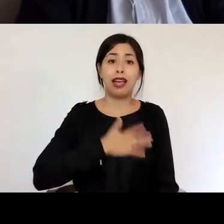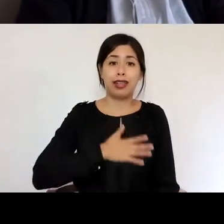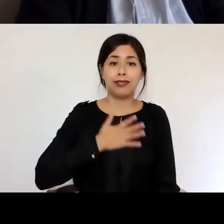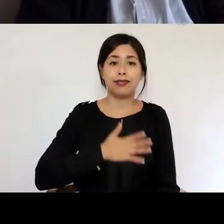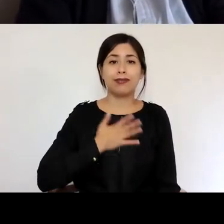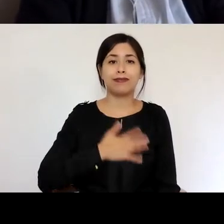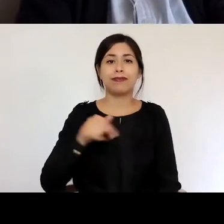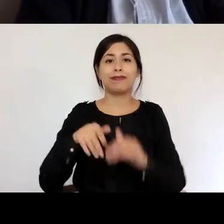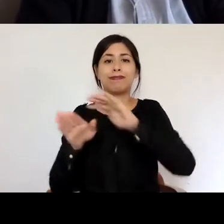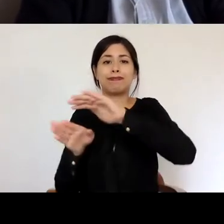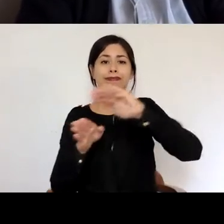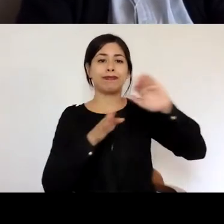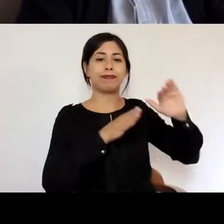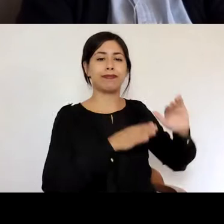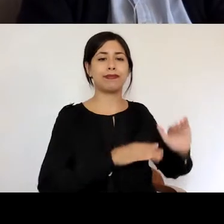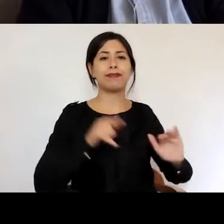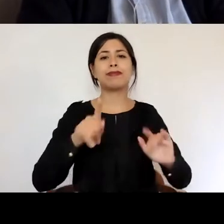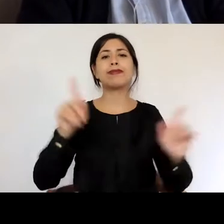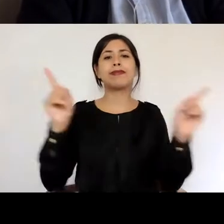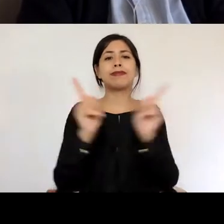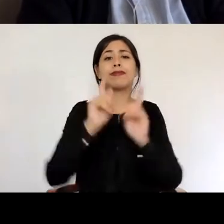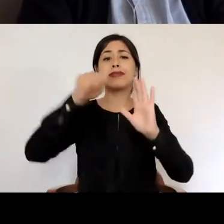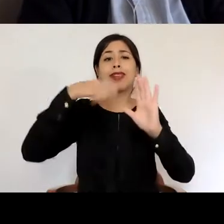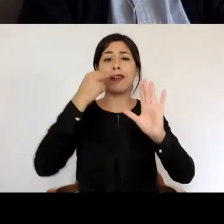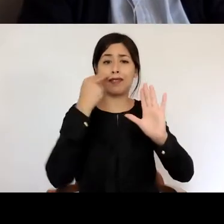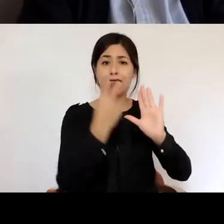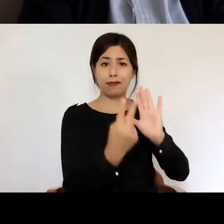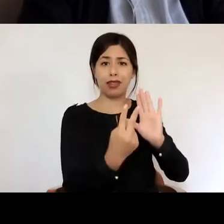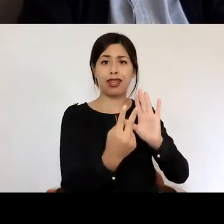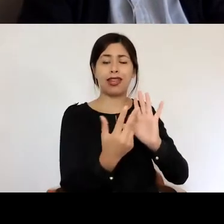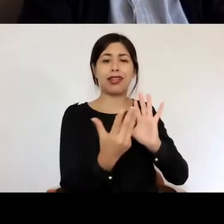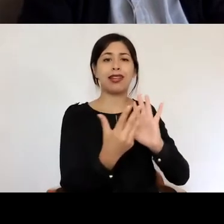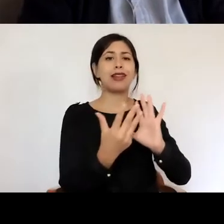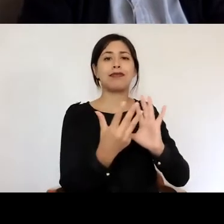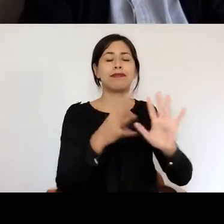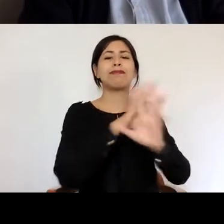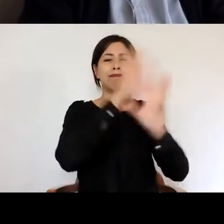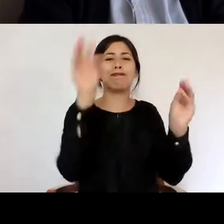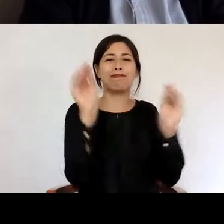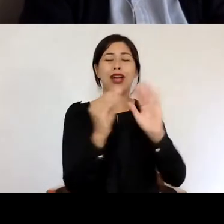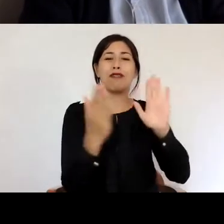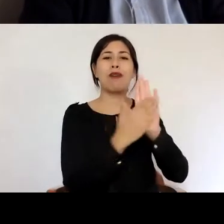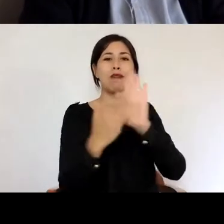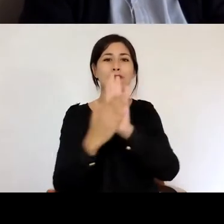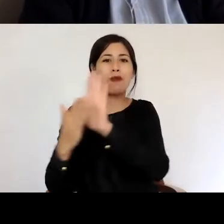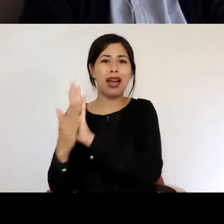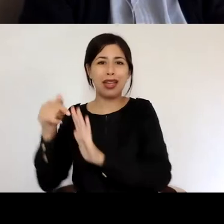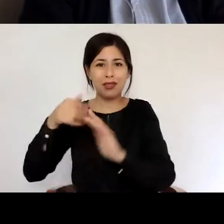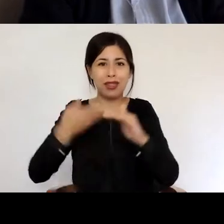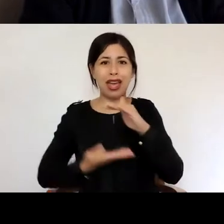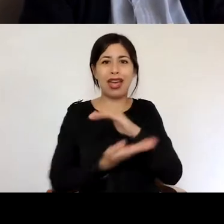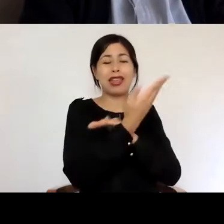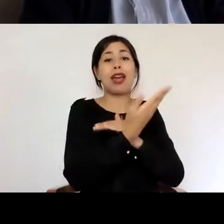ahora a un breve video que vamos a presentar que resume las propuestas que hoy día se están entregando las propuestas del año